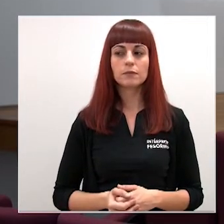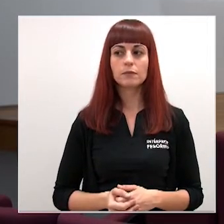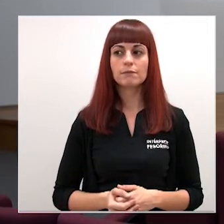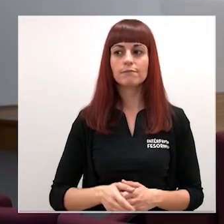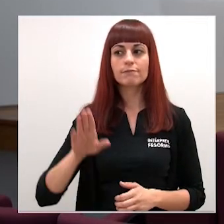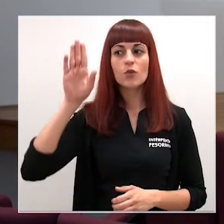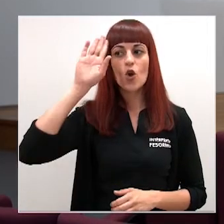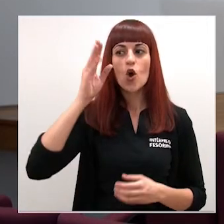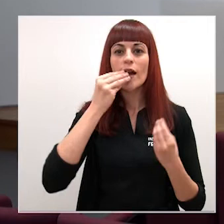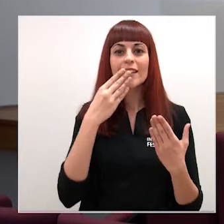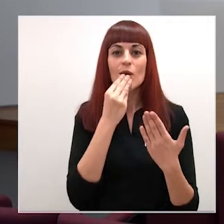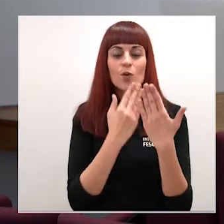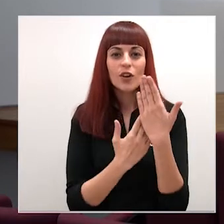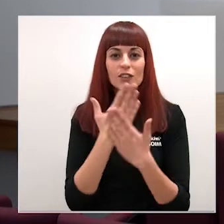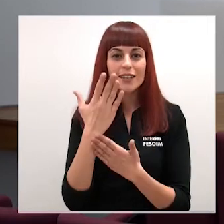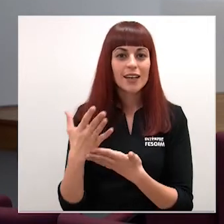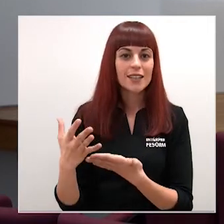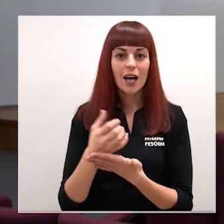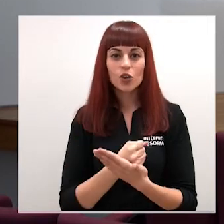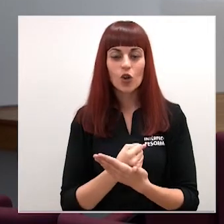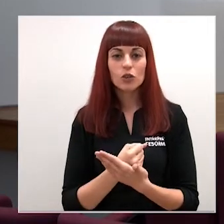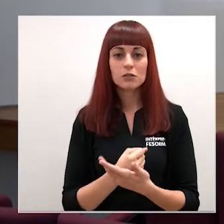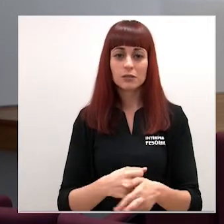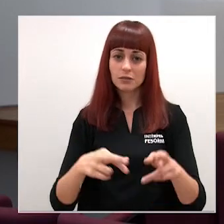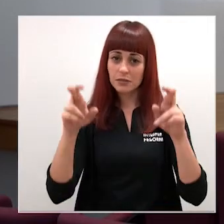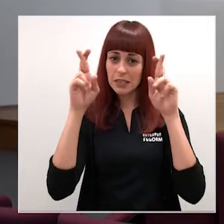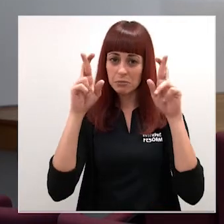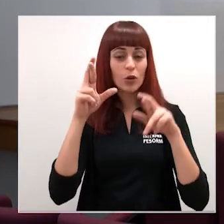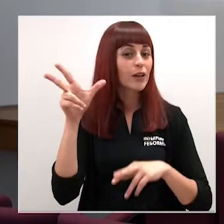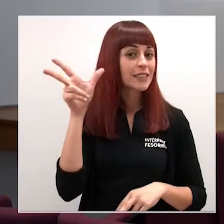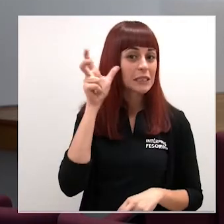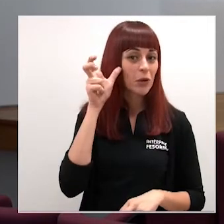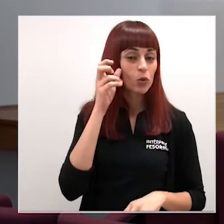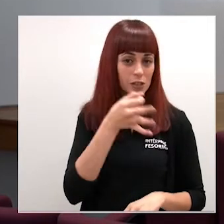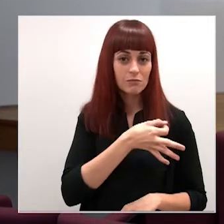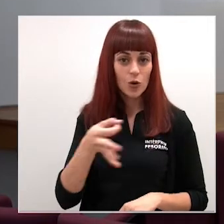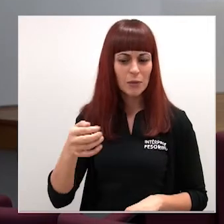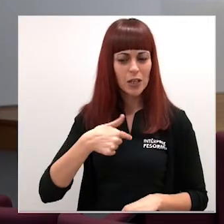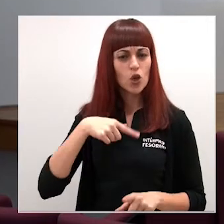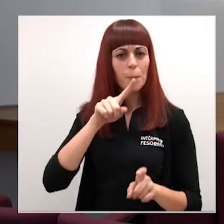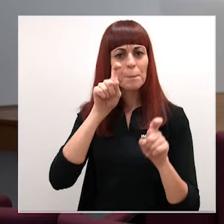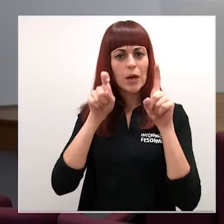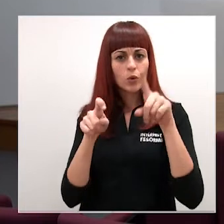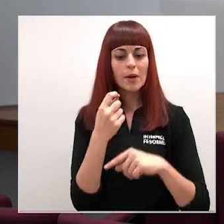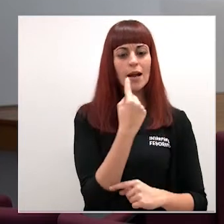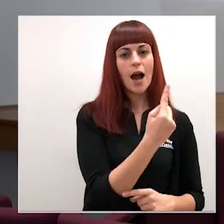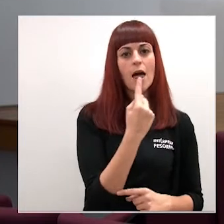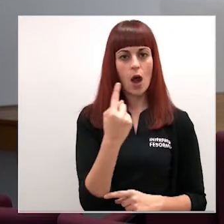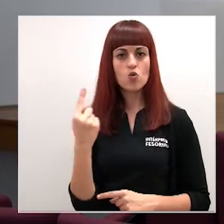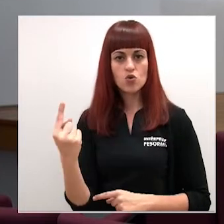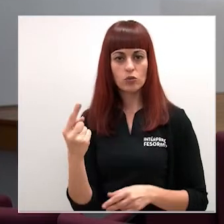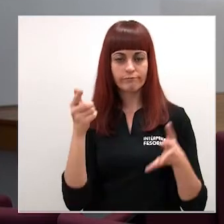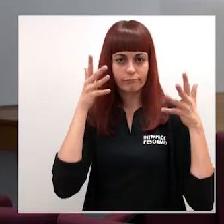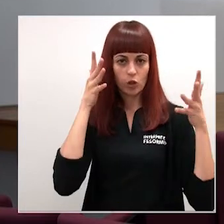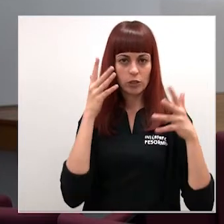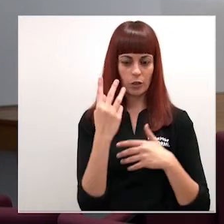hola que tal buenos días a todos espero que se me escuche correctamente yo tengo una pregunta para cada uno de los